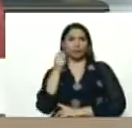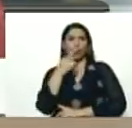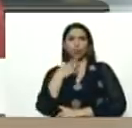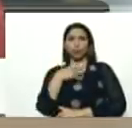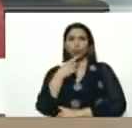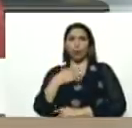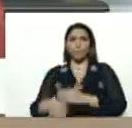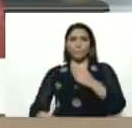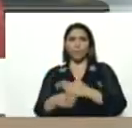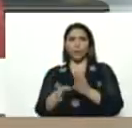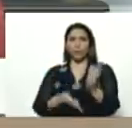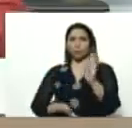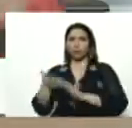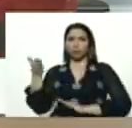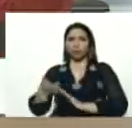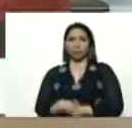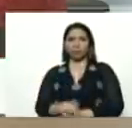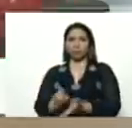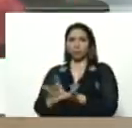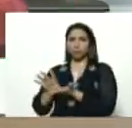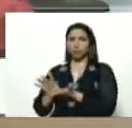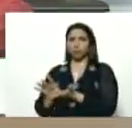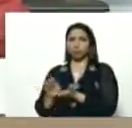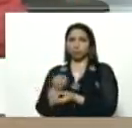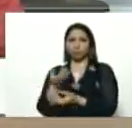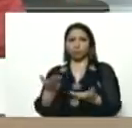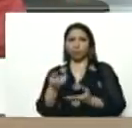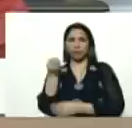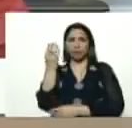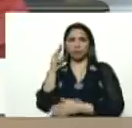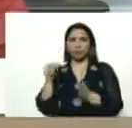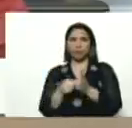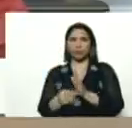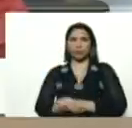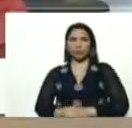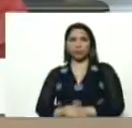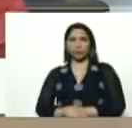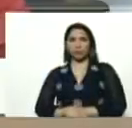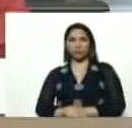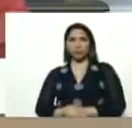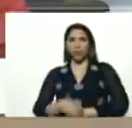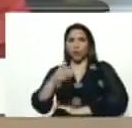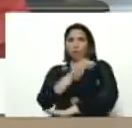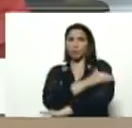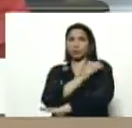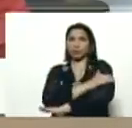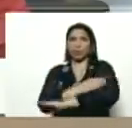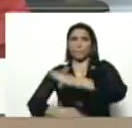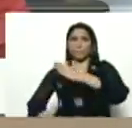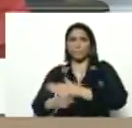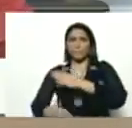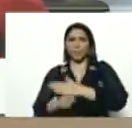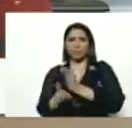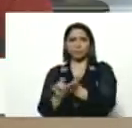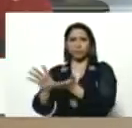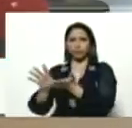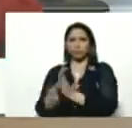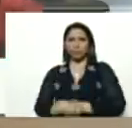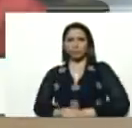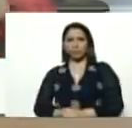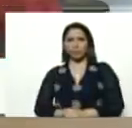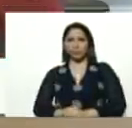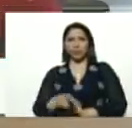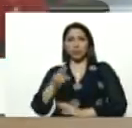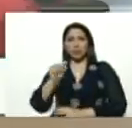vamos a sacarle la tarjeta roja, a esta asamblea nacional, a Deca Burguesa, vamos a sacarle la tarjeta roja, a